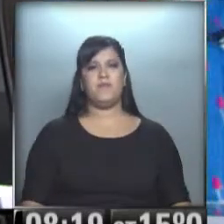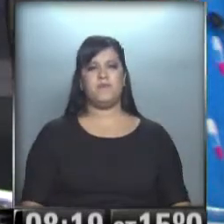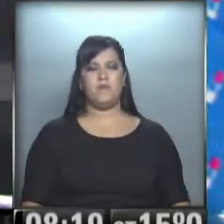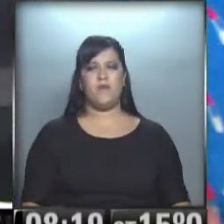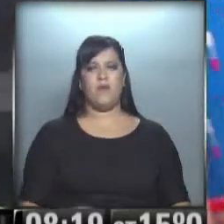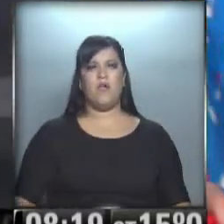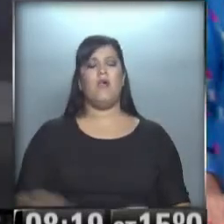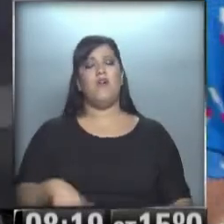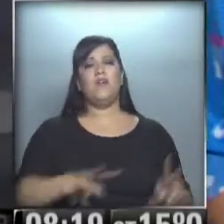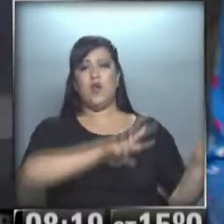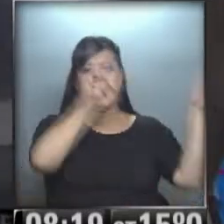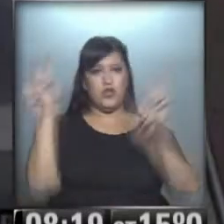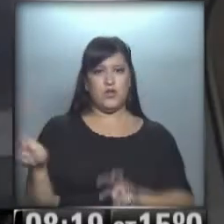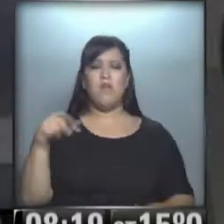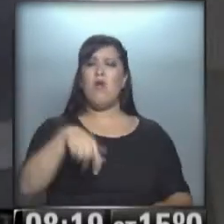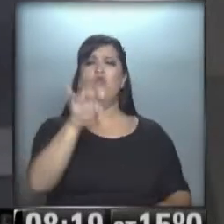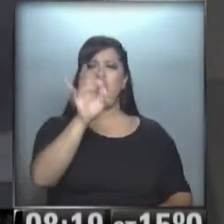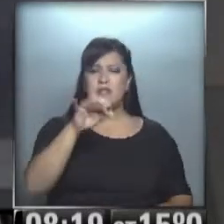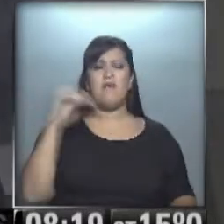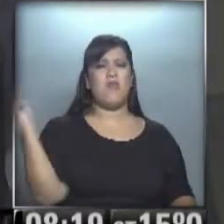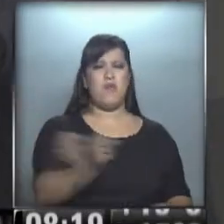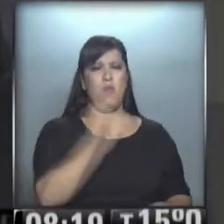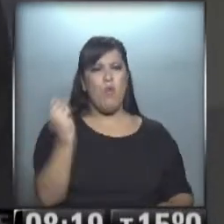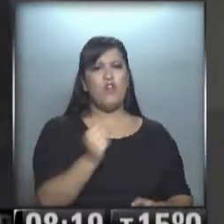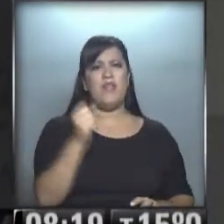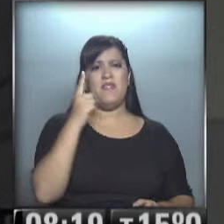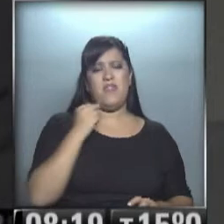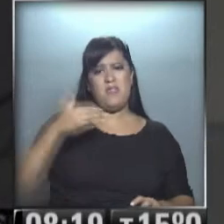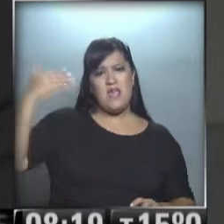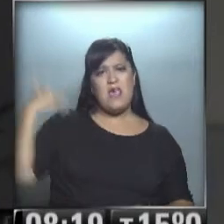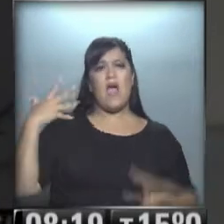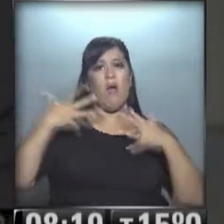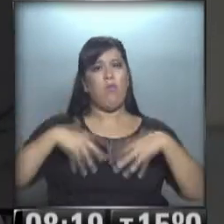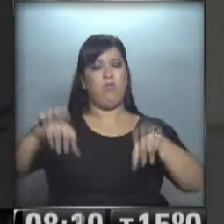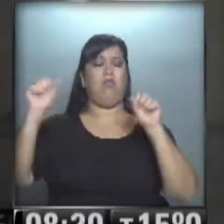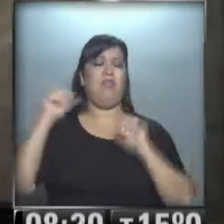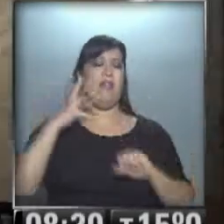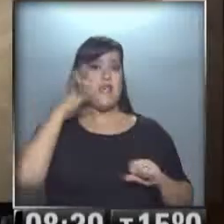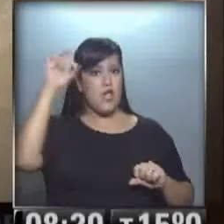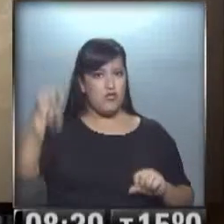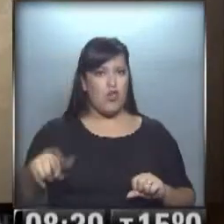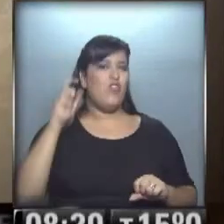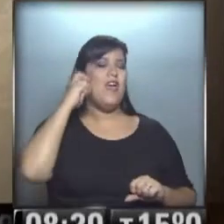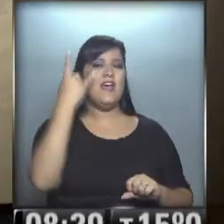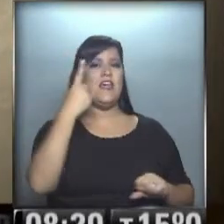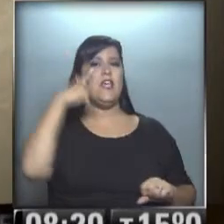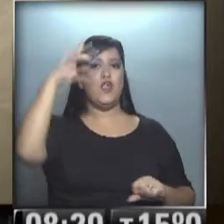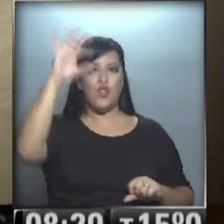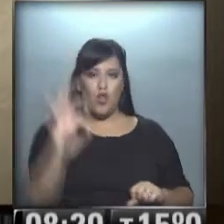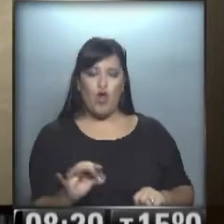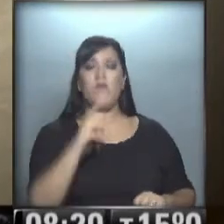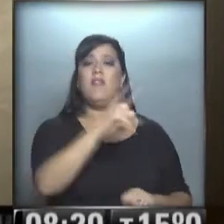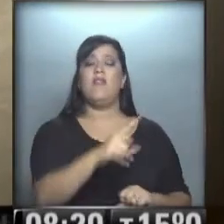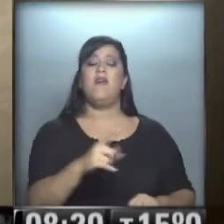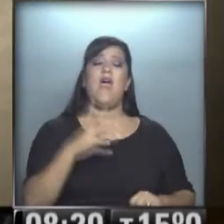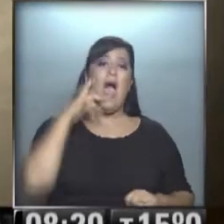Vamos a cambiar de tema. Ustedes saben lo importante que ha sido en estos últimos días la aparición de Ignacio Urban Guido, el nieto de Estela Carlotto,